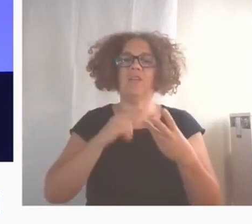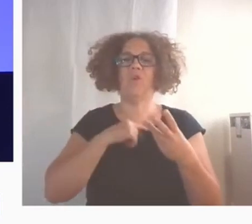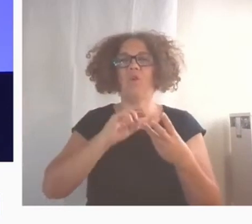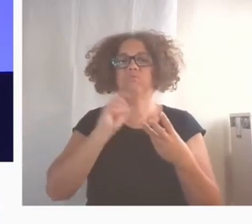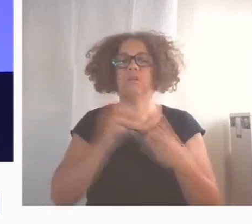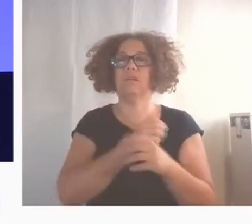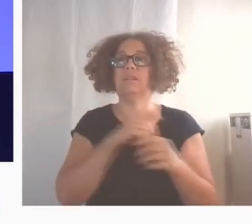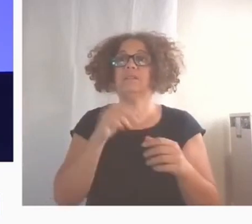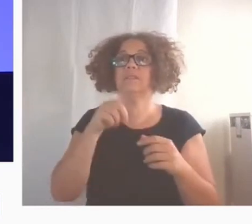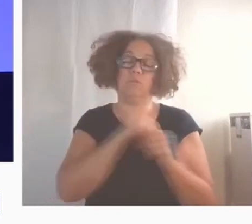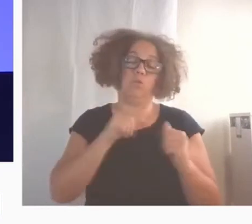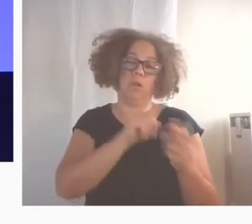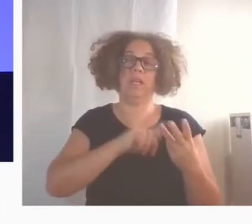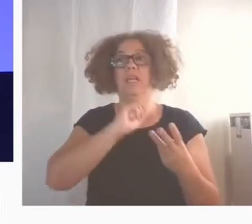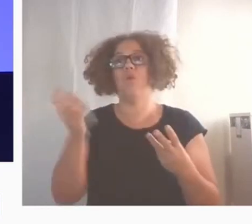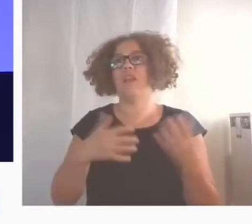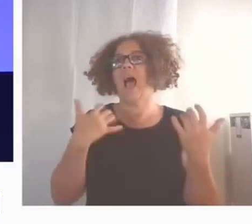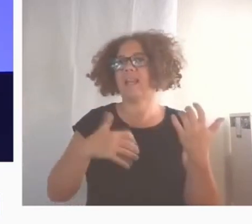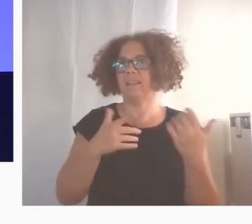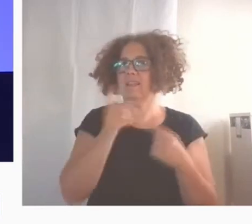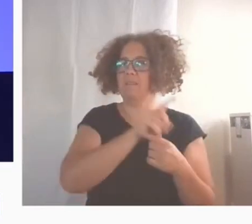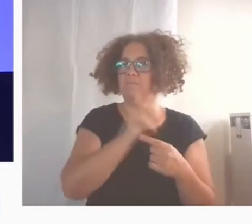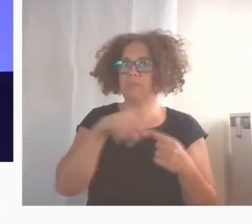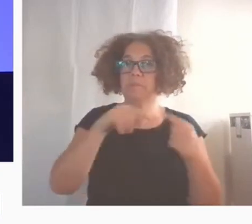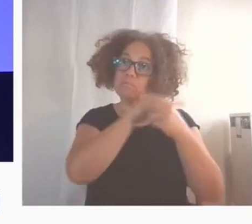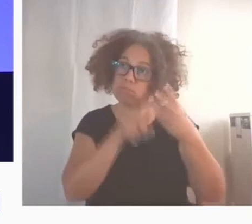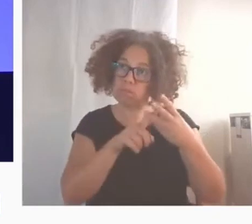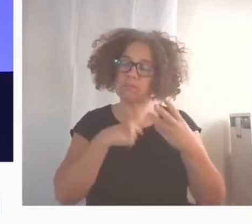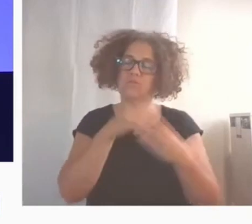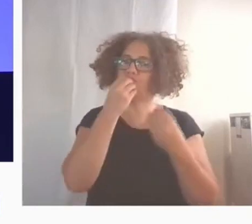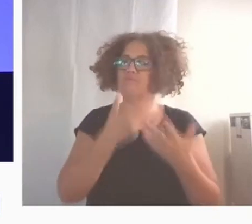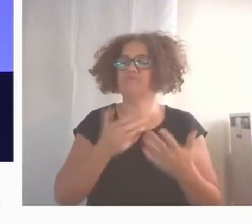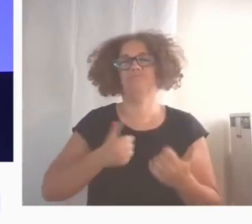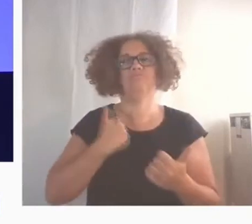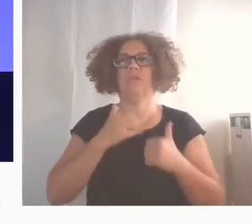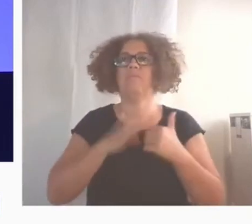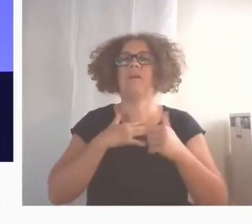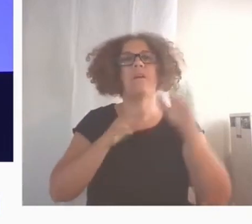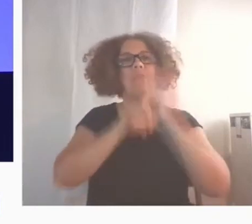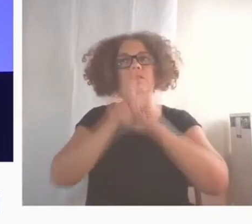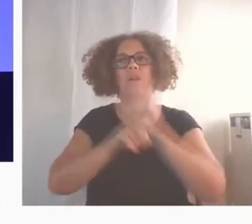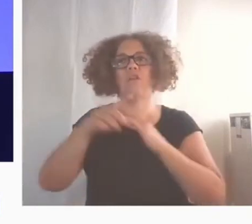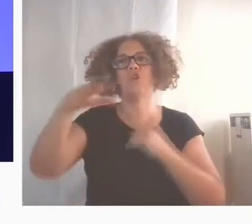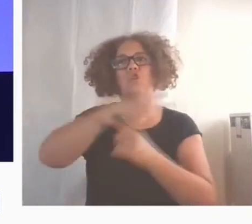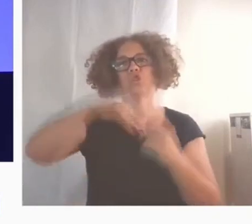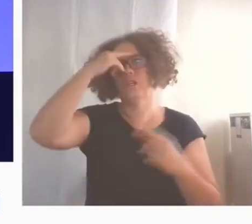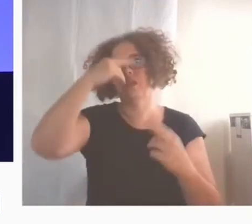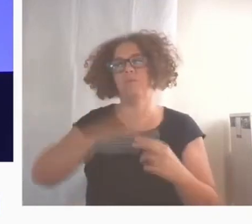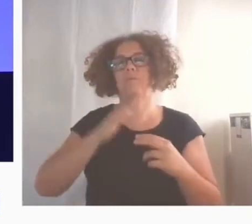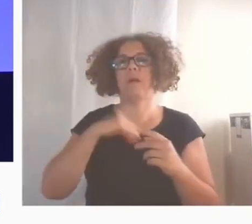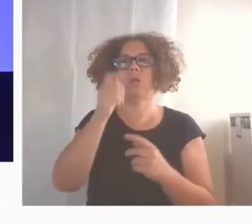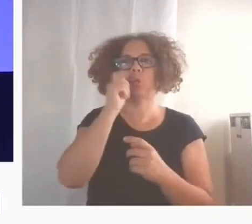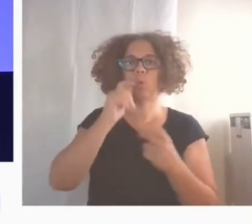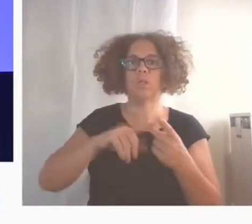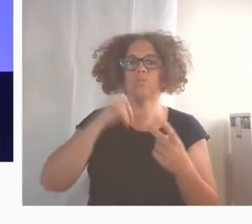Argentina. Una buena ocasión para dar respuesta a los objetivos de desarrollo sostenible en el ámbito del turismo, de la cultura, de la educación